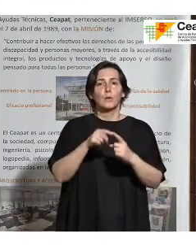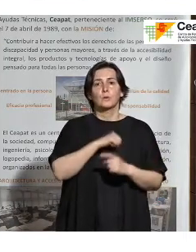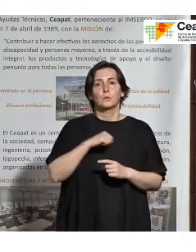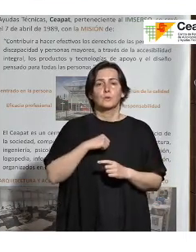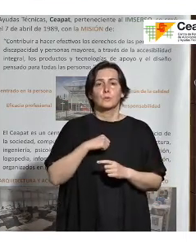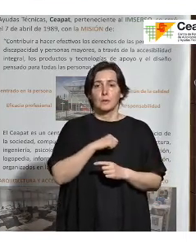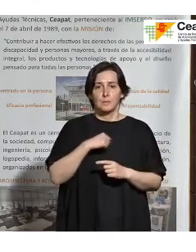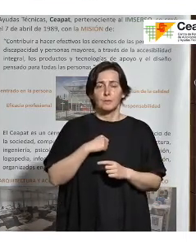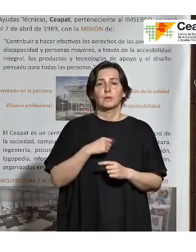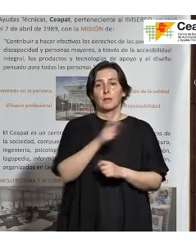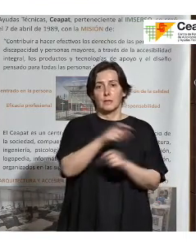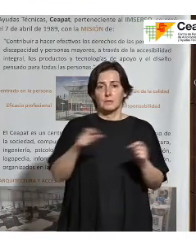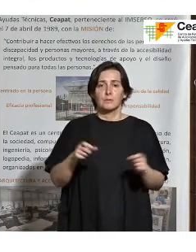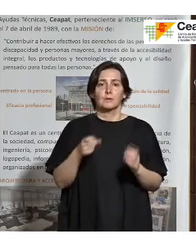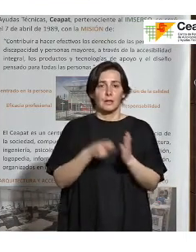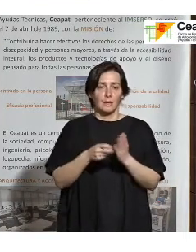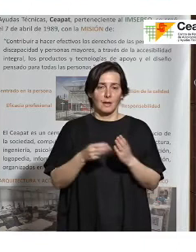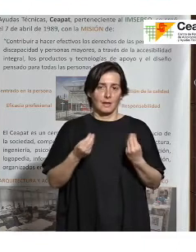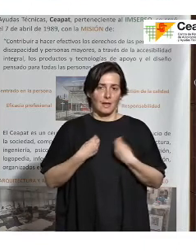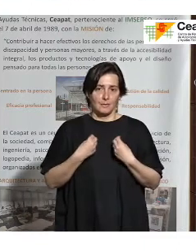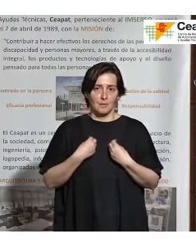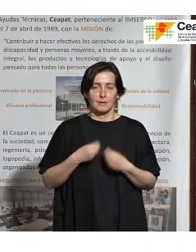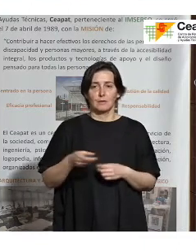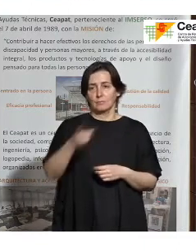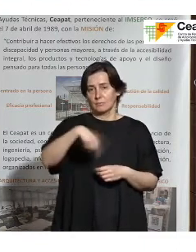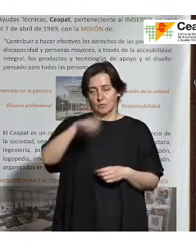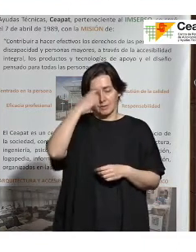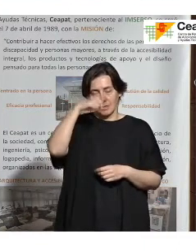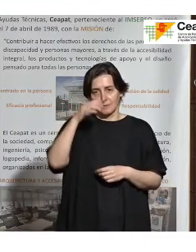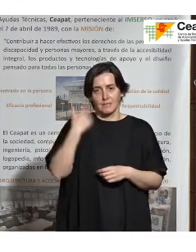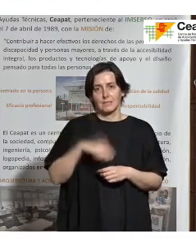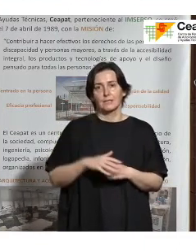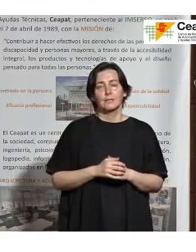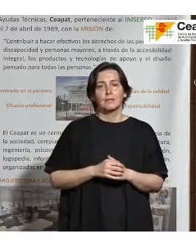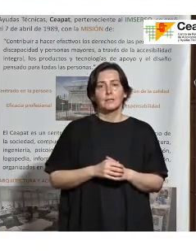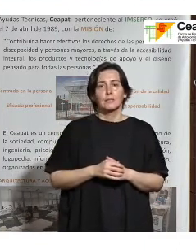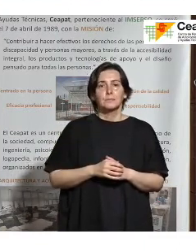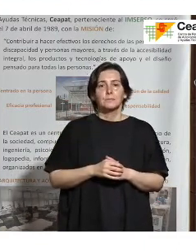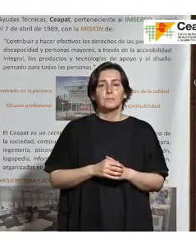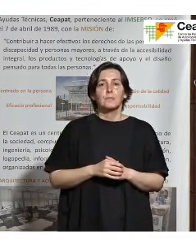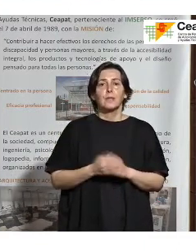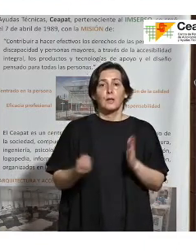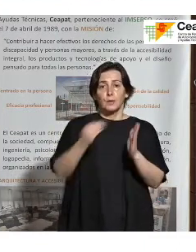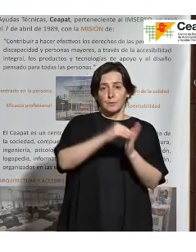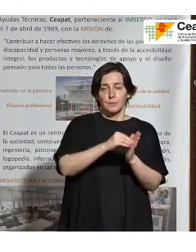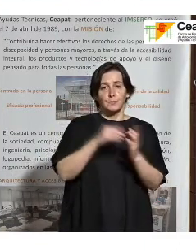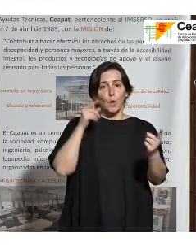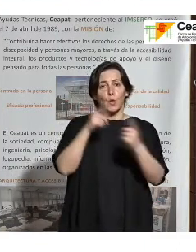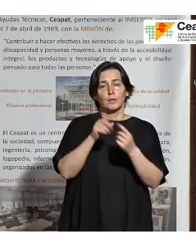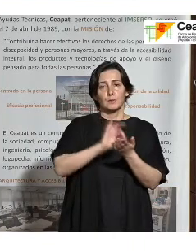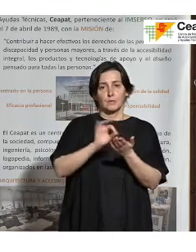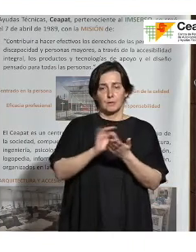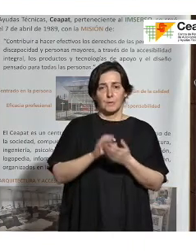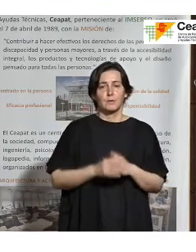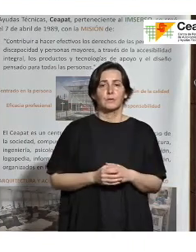y la calidad de vida. No os estoy contando nada que seguramente no conozcáis. Se han incorporado cinco objetivos del servicio